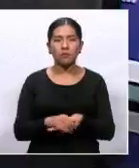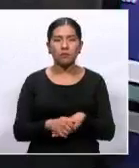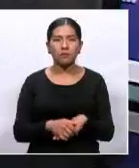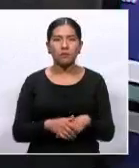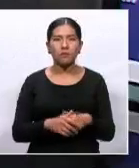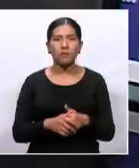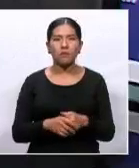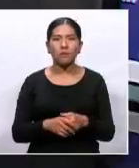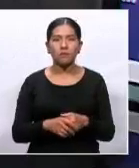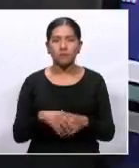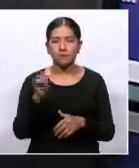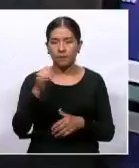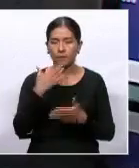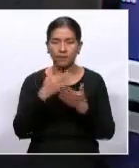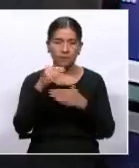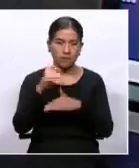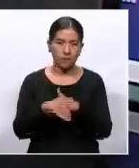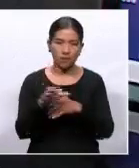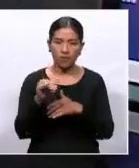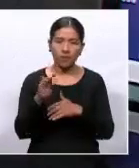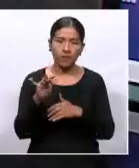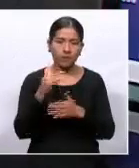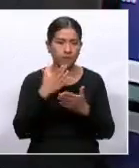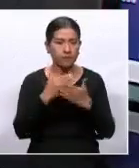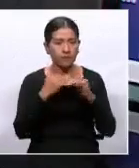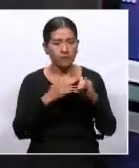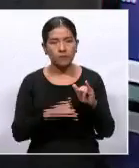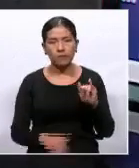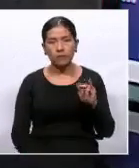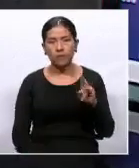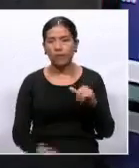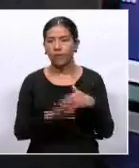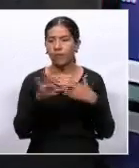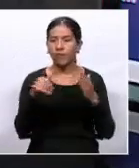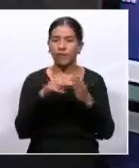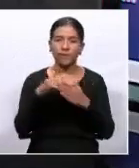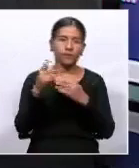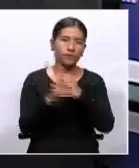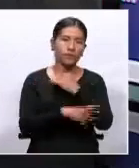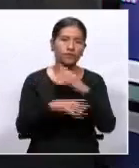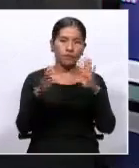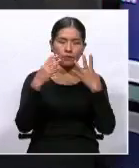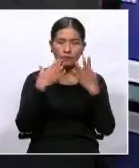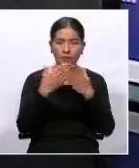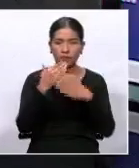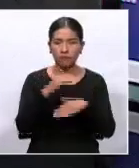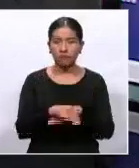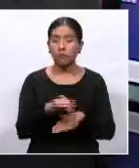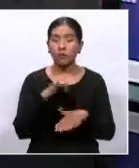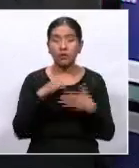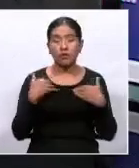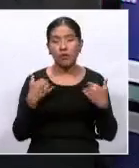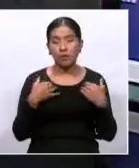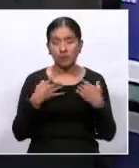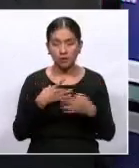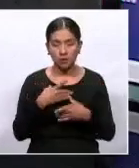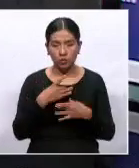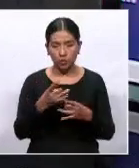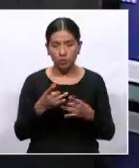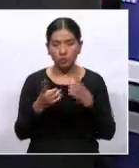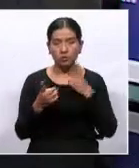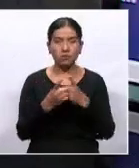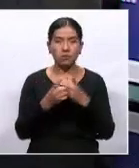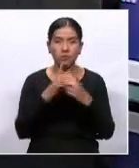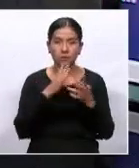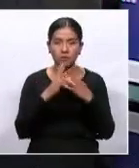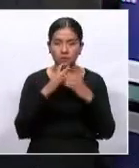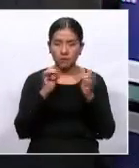Buenas noches Camila, buenas noches Iván, buenas noches a todo el país. Es un gusto estar esta noche con ustedes, listos para